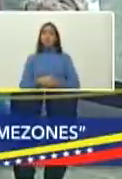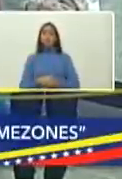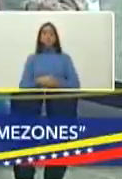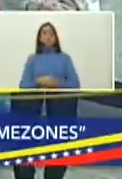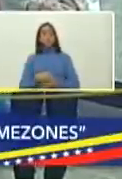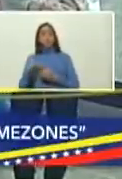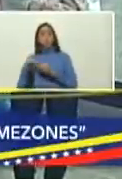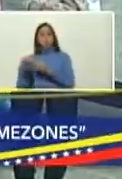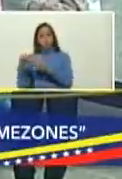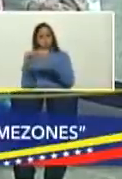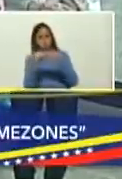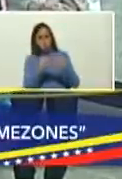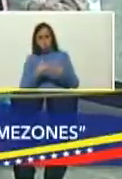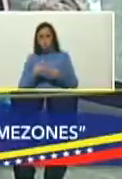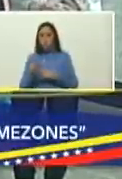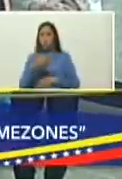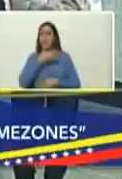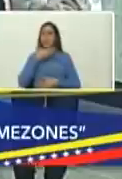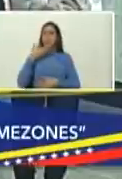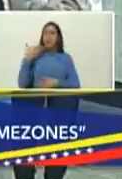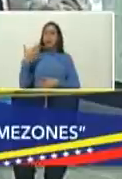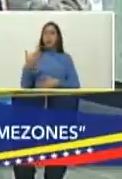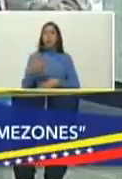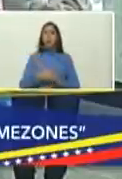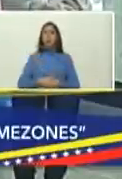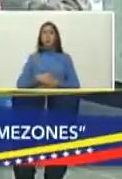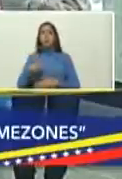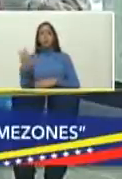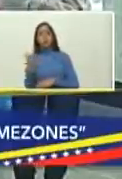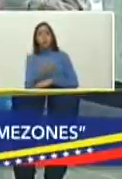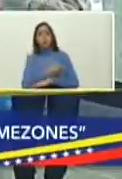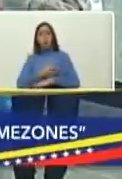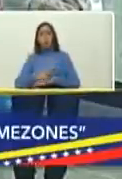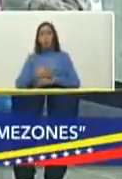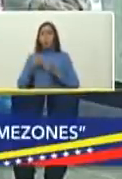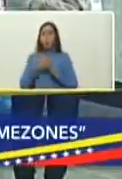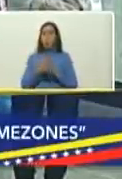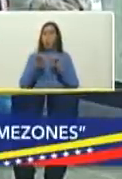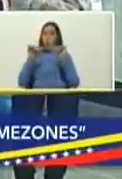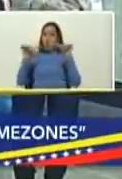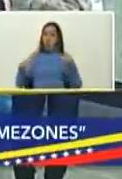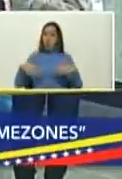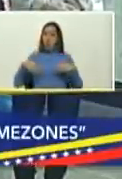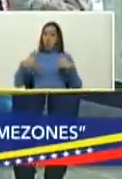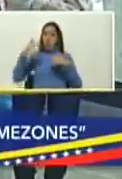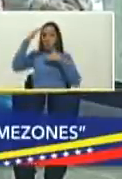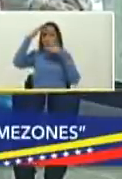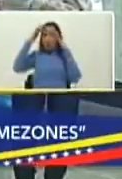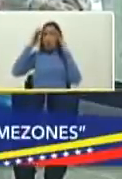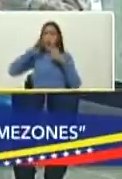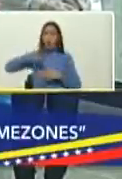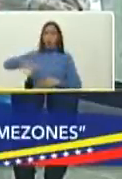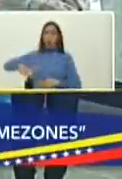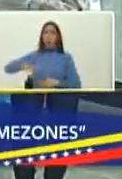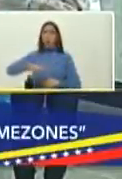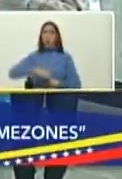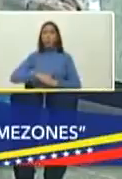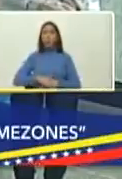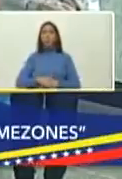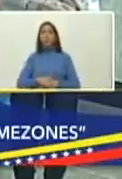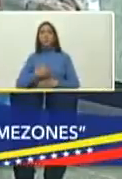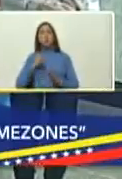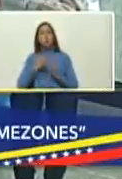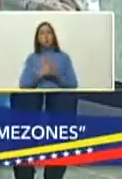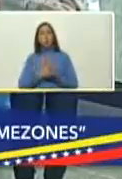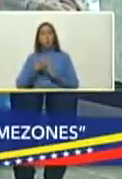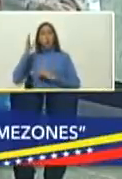rehabilitado establecido y mejorado del gobierno para en el sistema de salud pueda atender a nuestro pueblo y por supuesto lo que tiene que ver